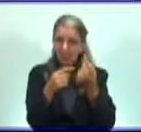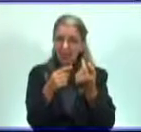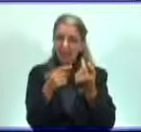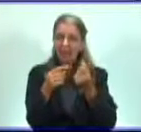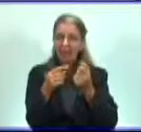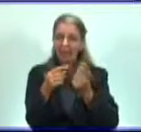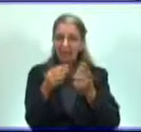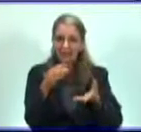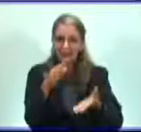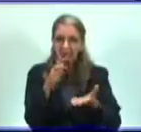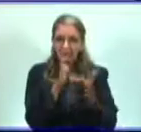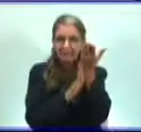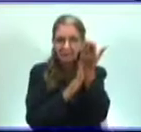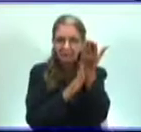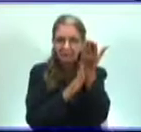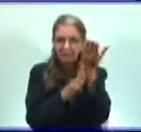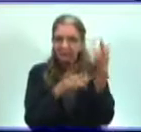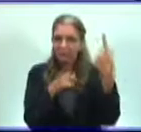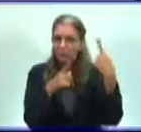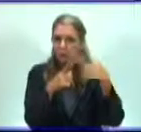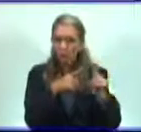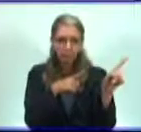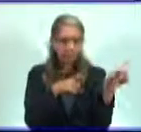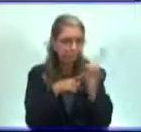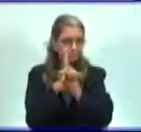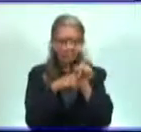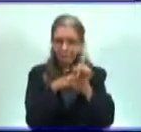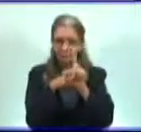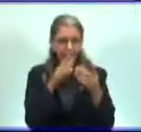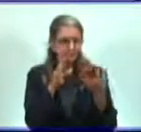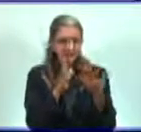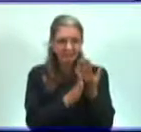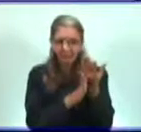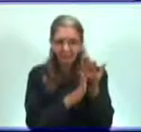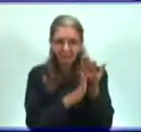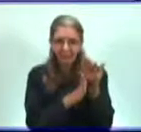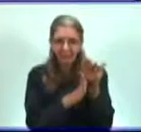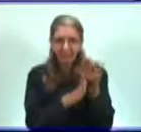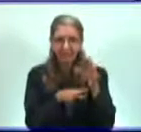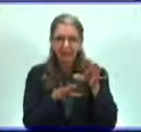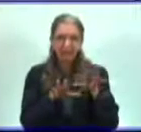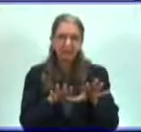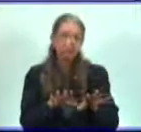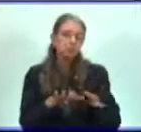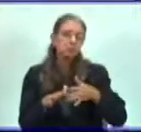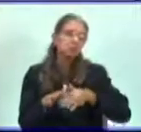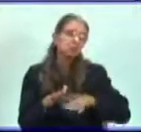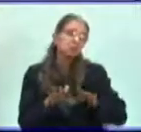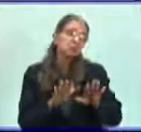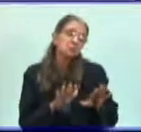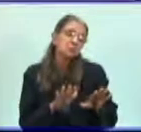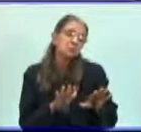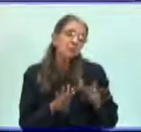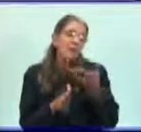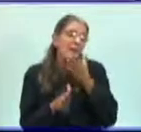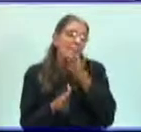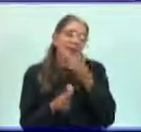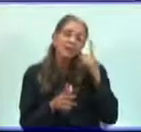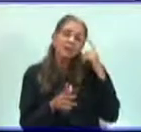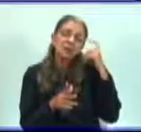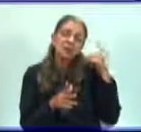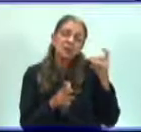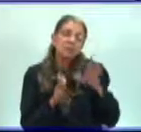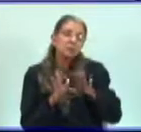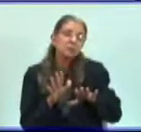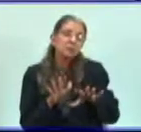al ADN de la célula. Se mantiene ahí latente. No